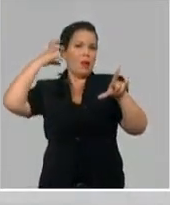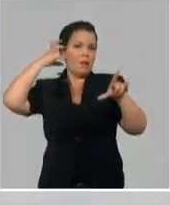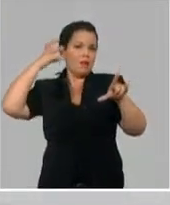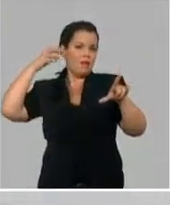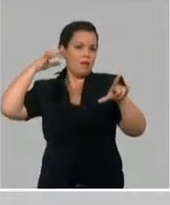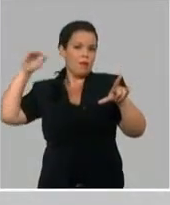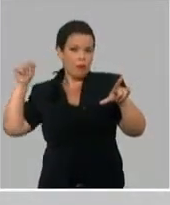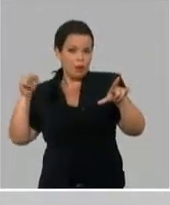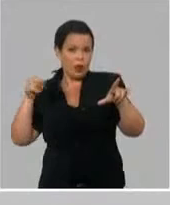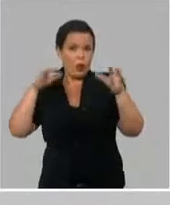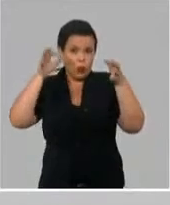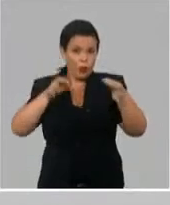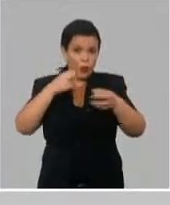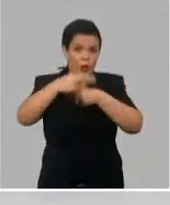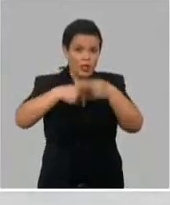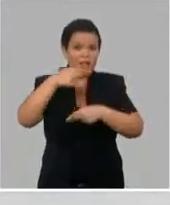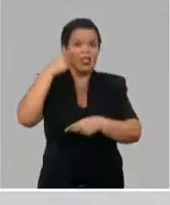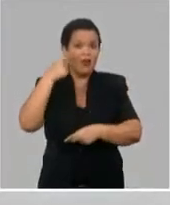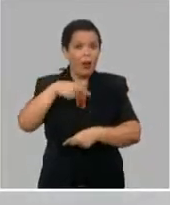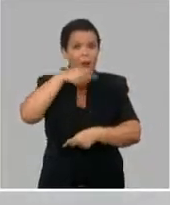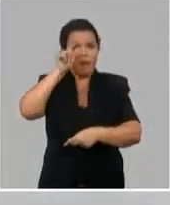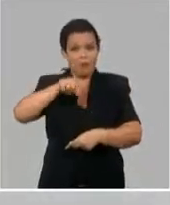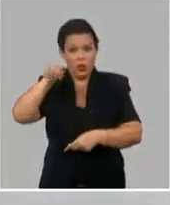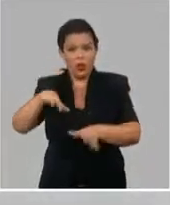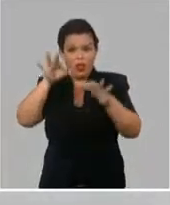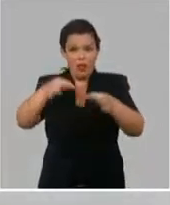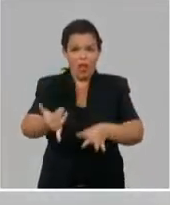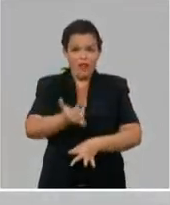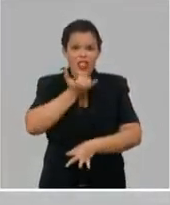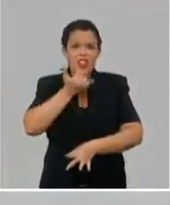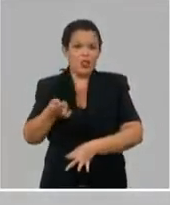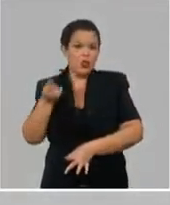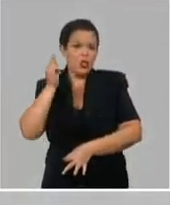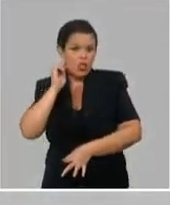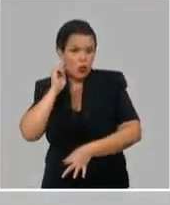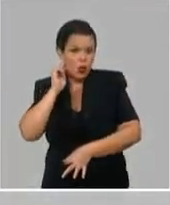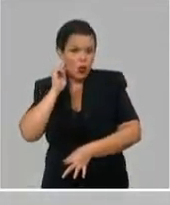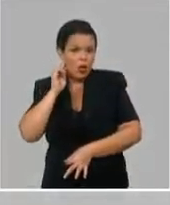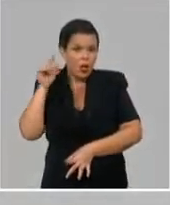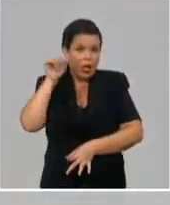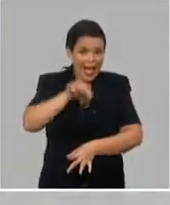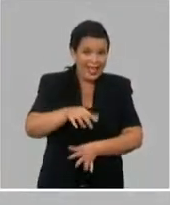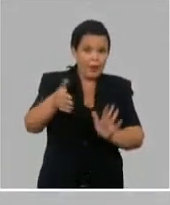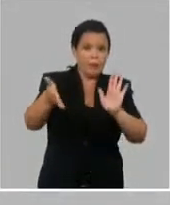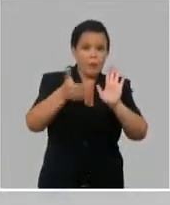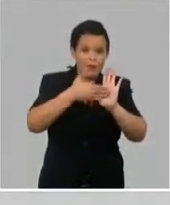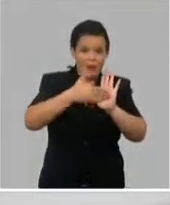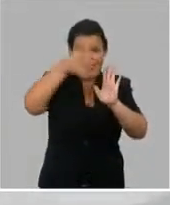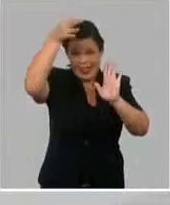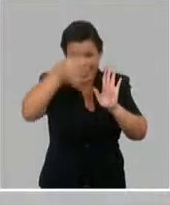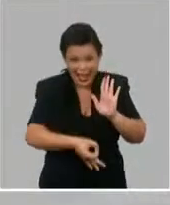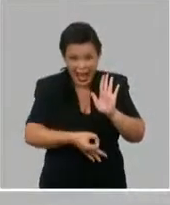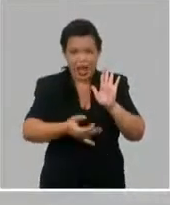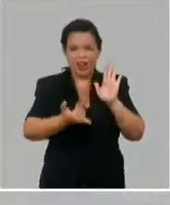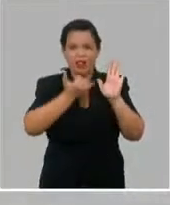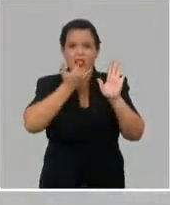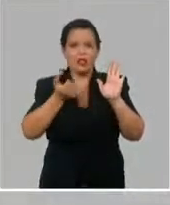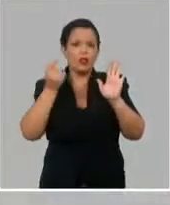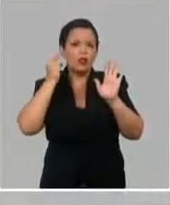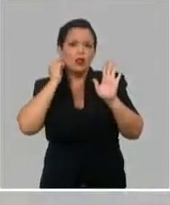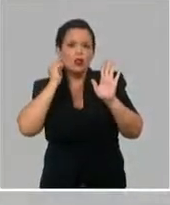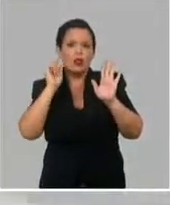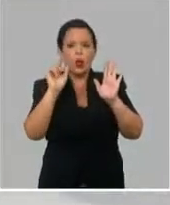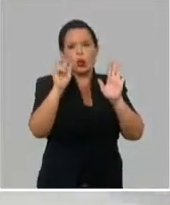auditiva en distinta frecuencia, solo aparecen en los distintos reportes dos o tres personas afectadas. Y las propias publicaciones, los